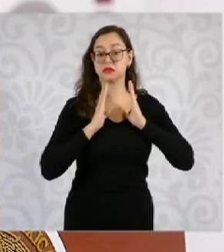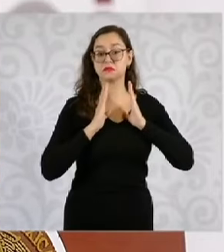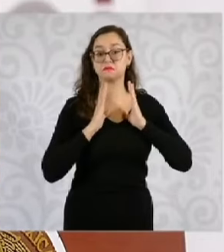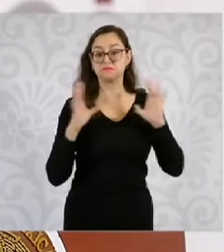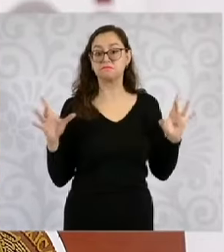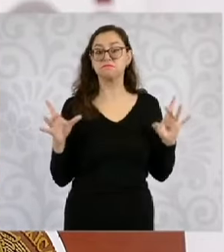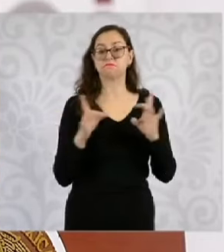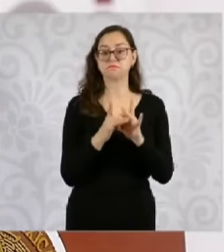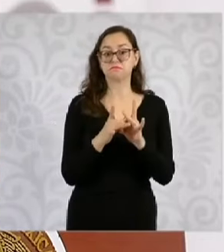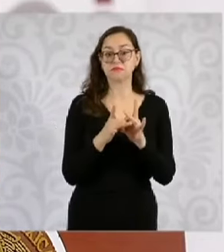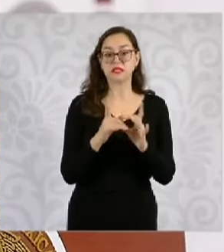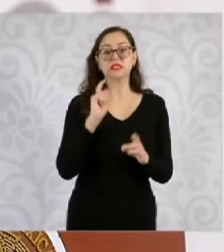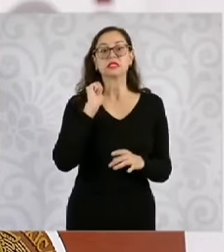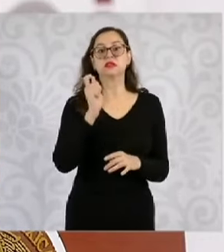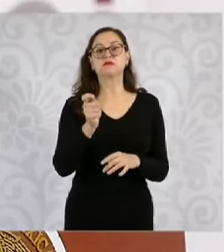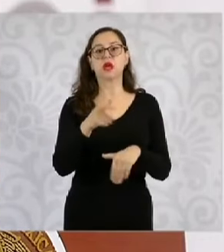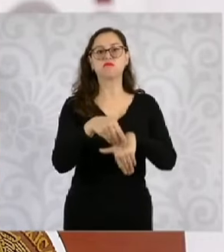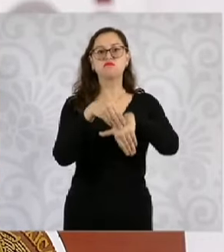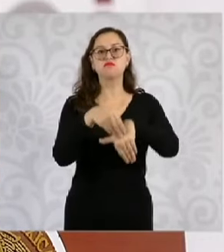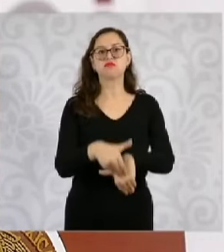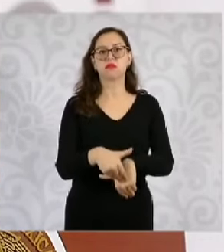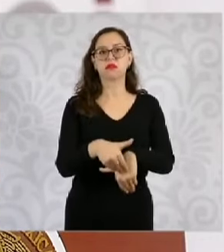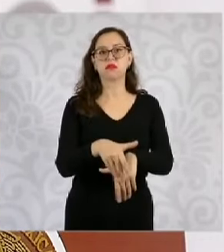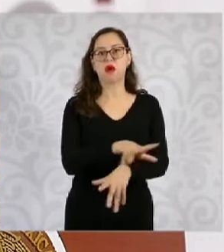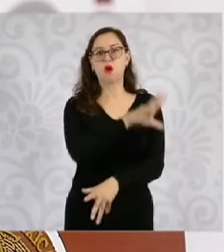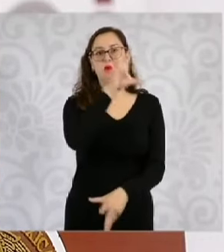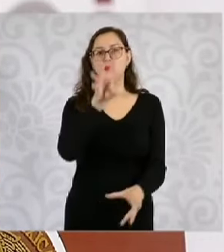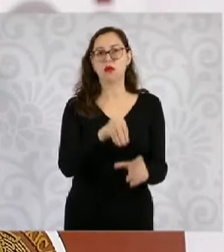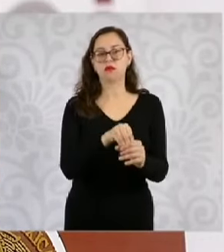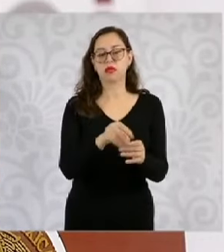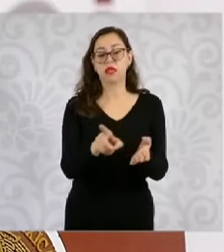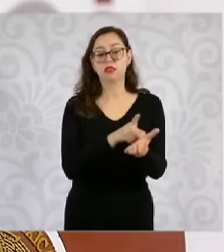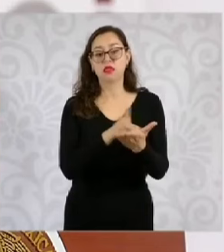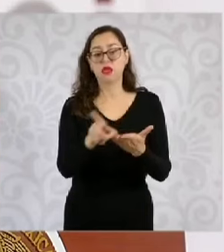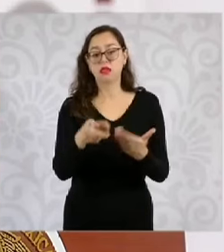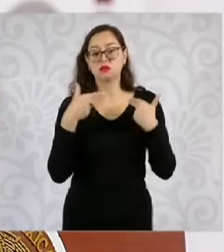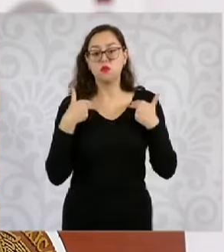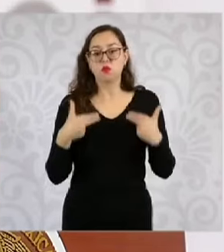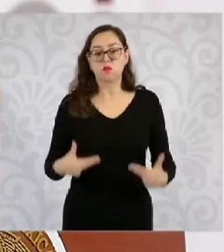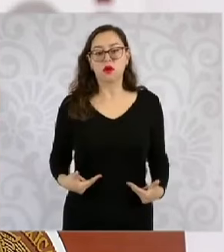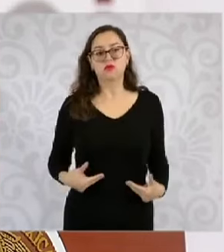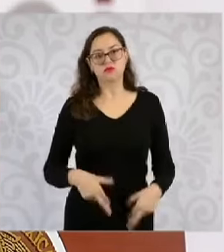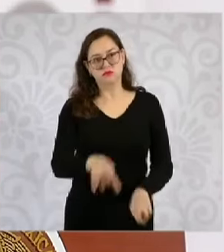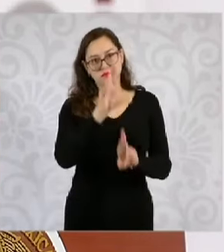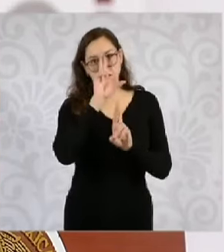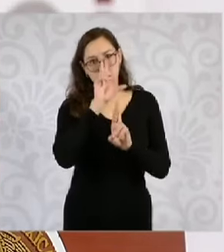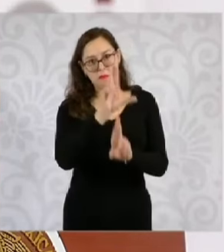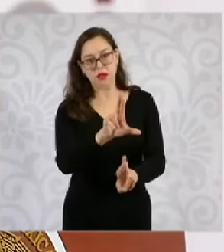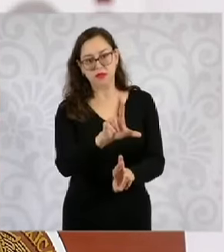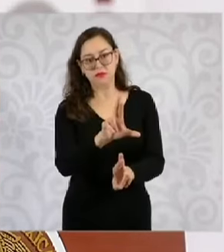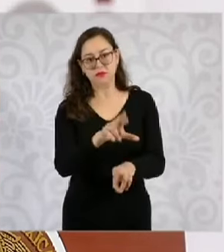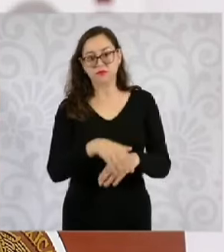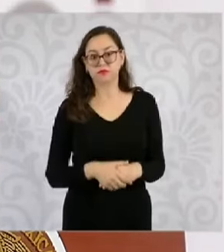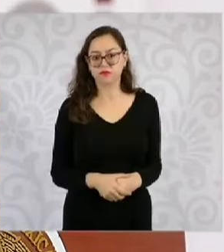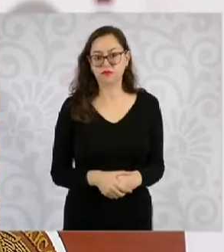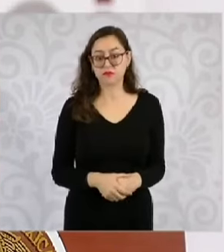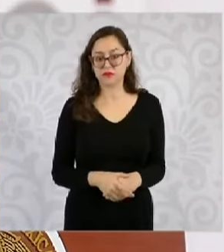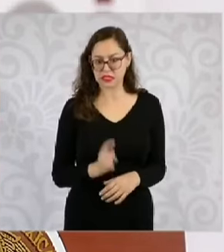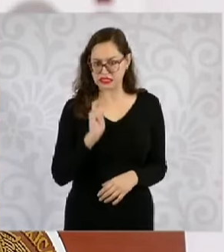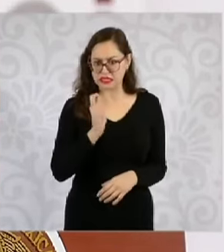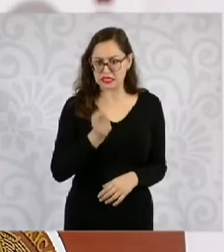estricta que garantice el respeto a los derechos humanos con la disciplina militar. Es falso que haya militarización.